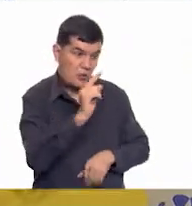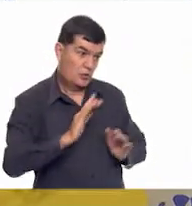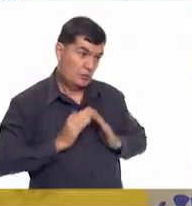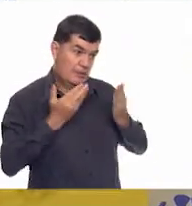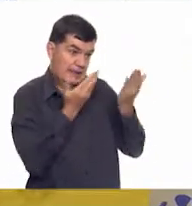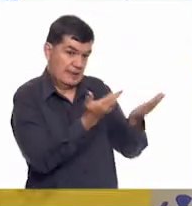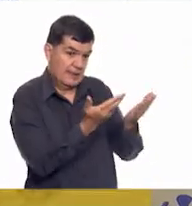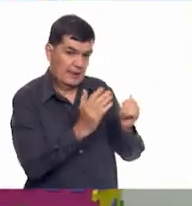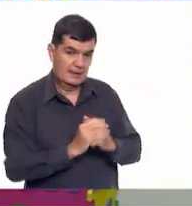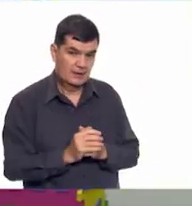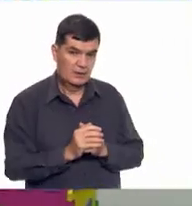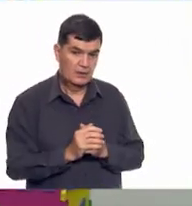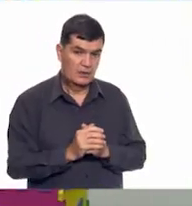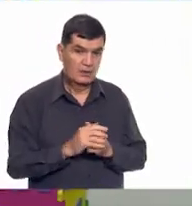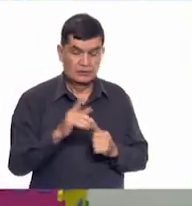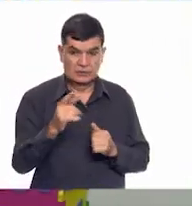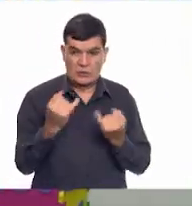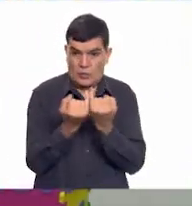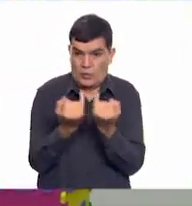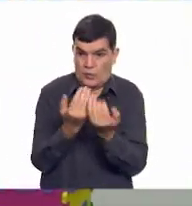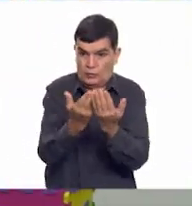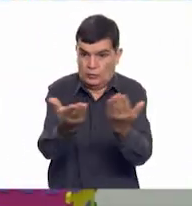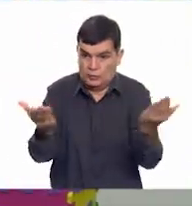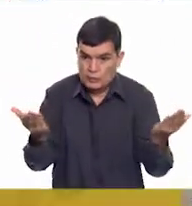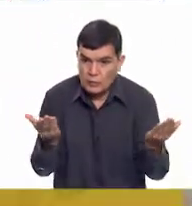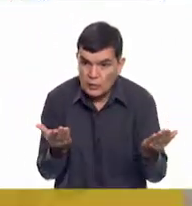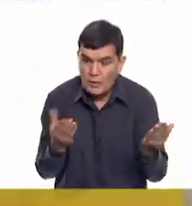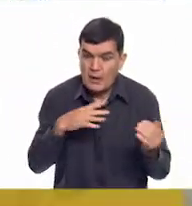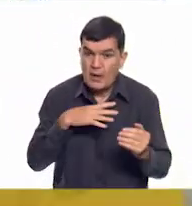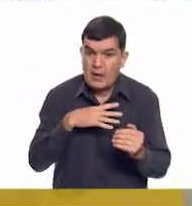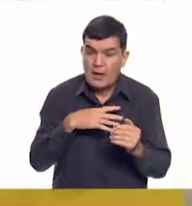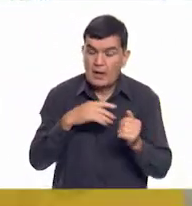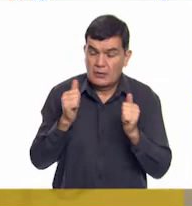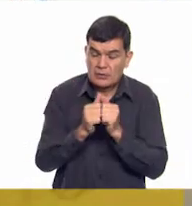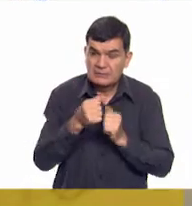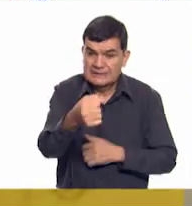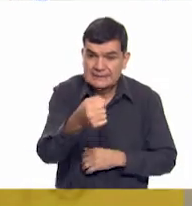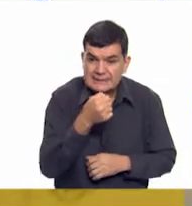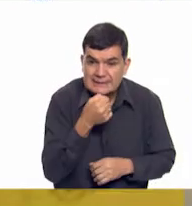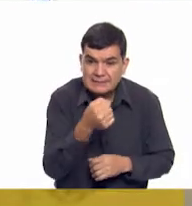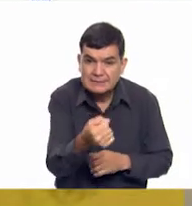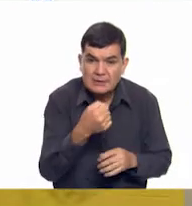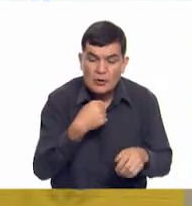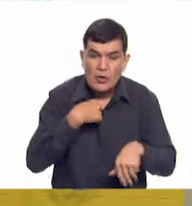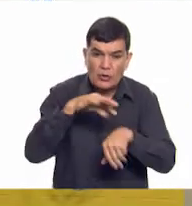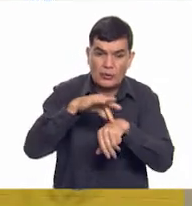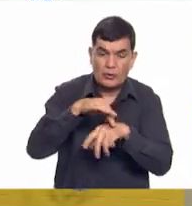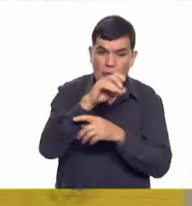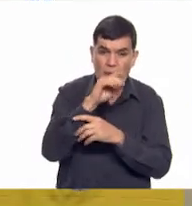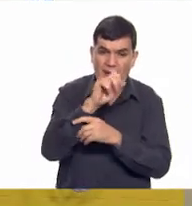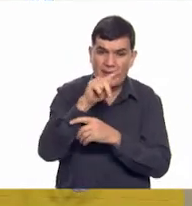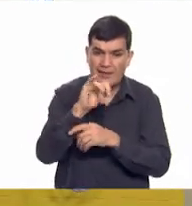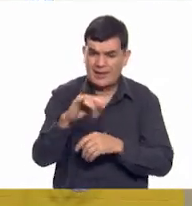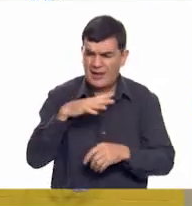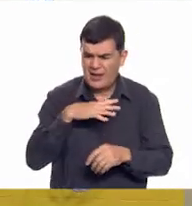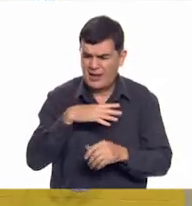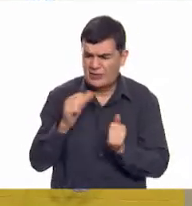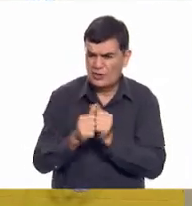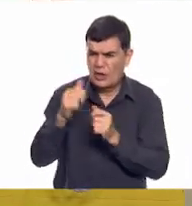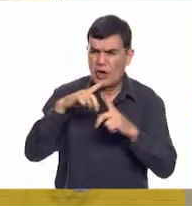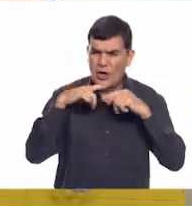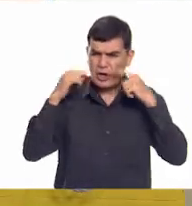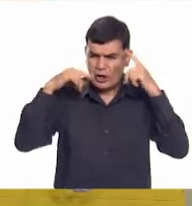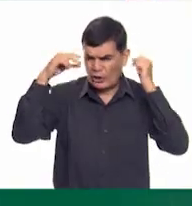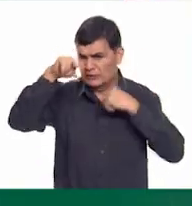algunas sorpresas. ¿Me trae sorpresas? Y a ustedes también. Tenemos una entrevista de la doctora Curati que le hace a Ajo